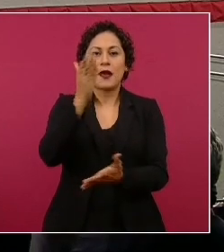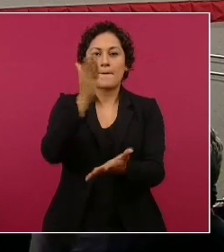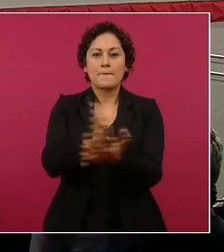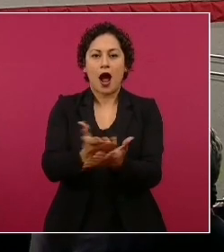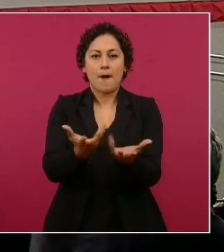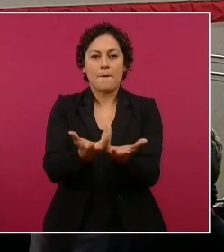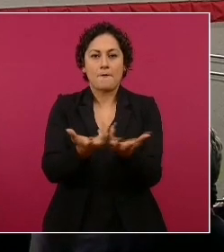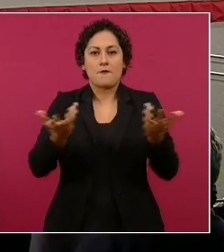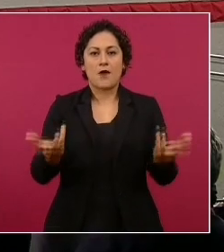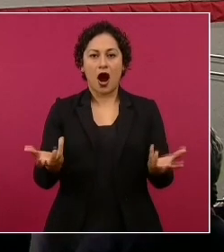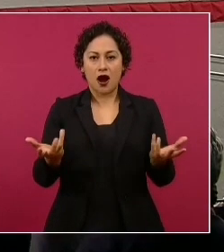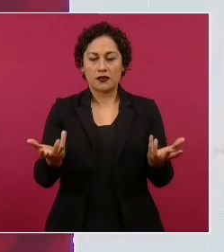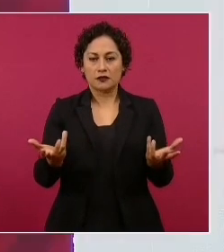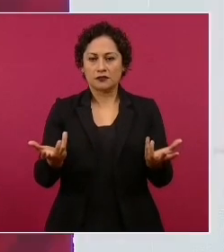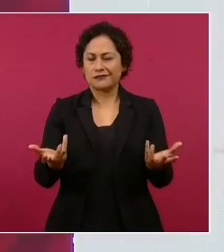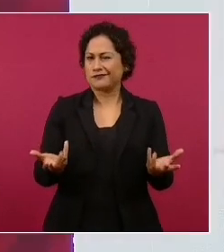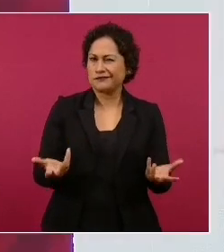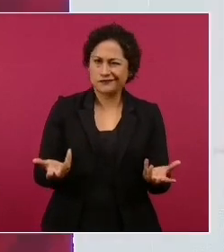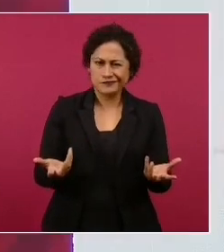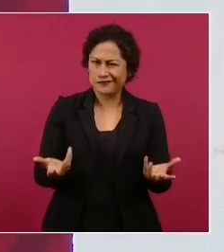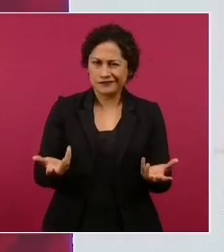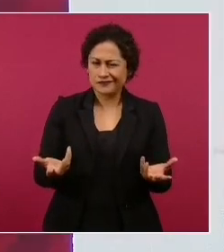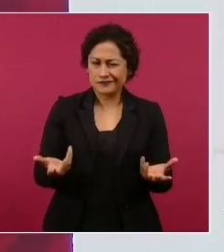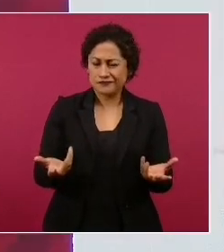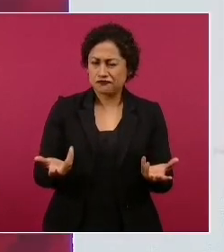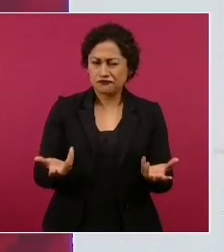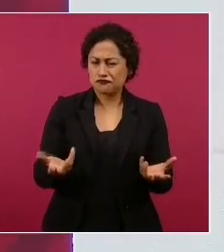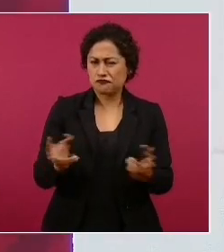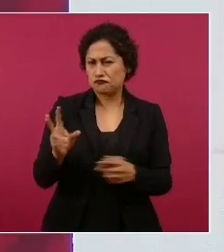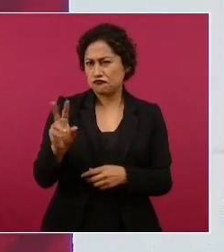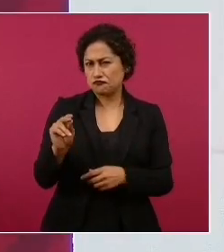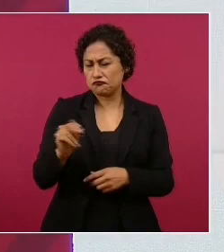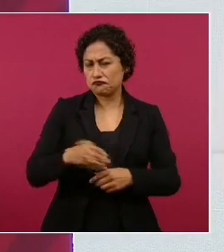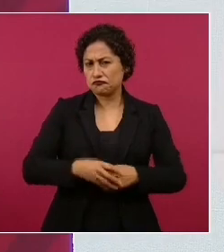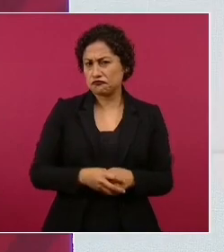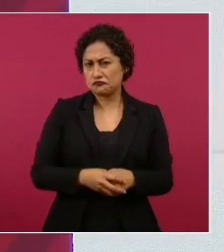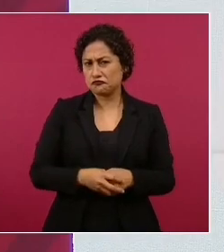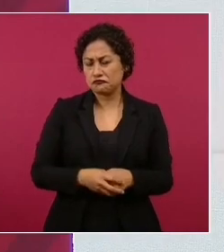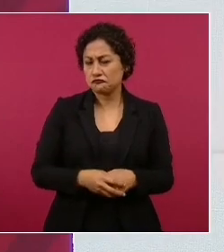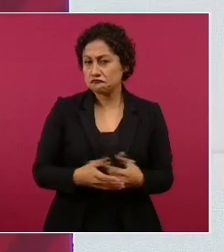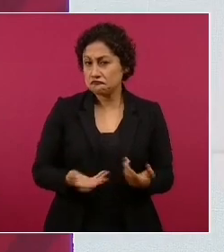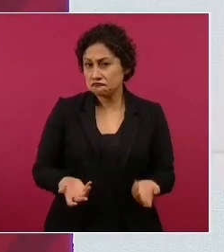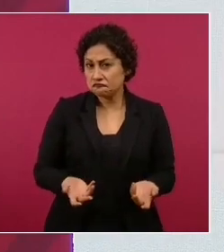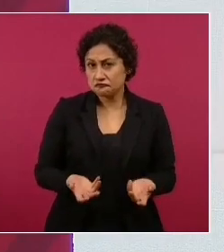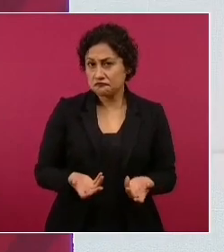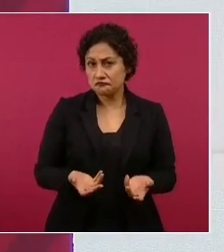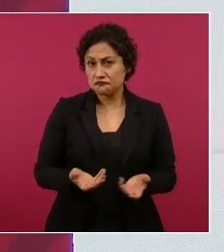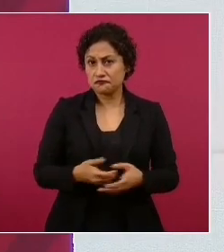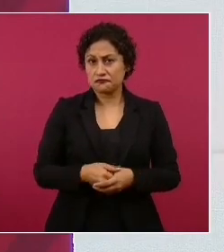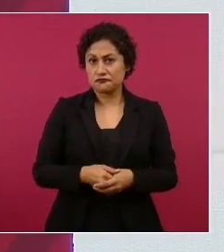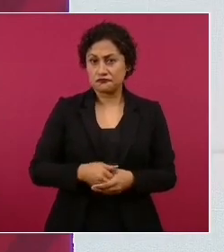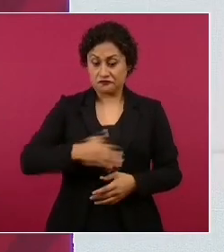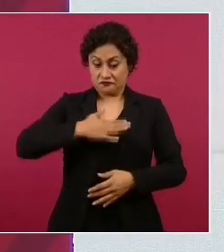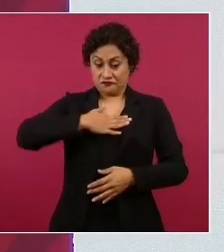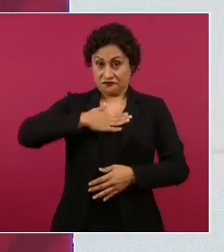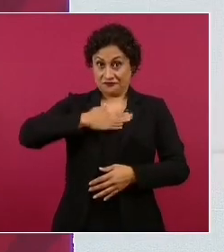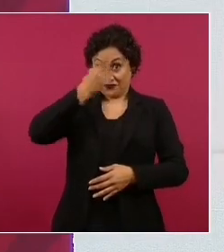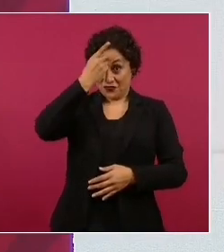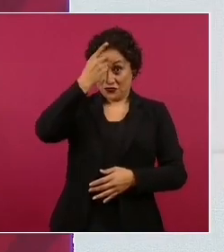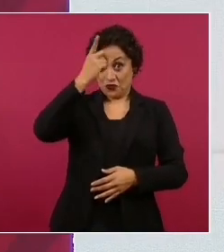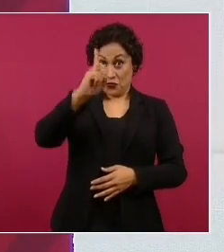No, afortunadamente no los que son de mi propiedad,